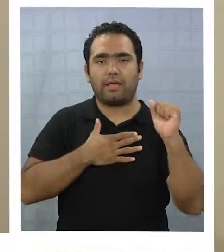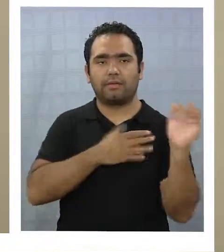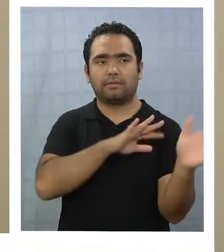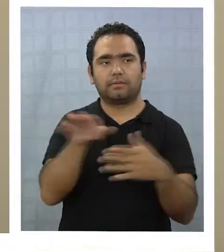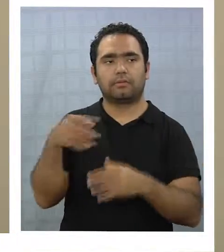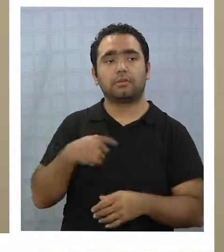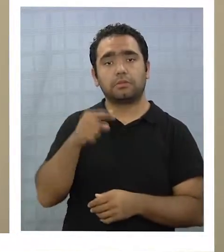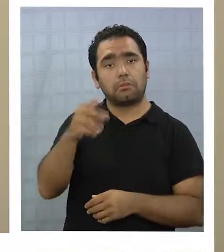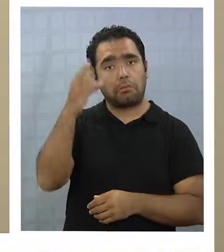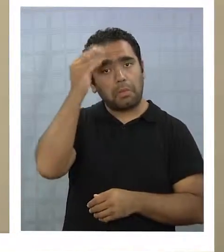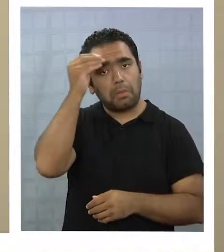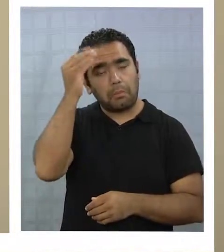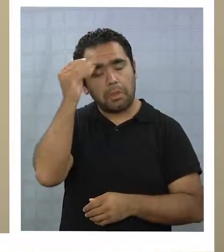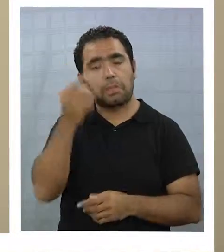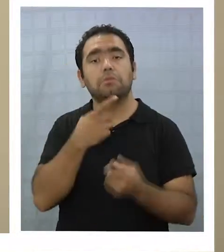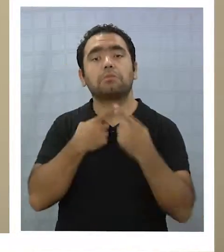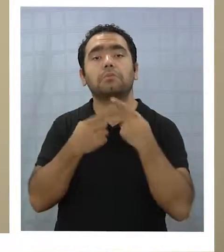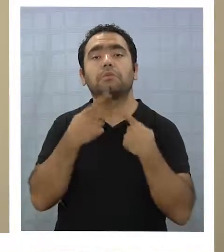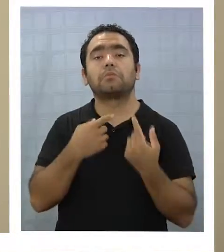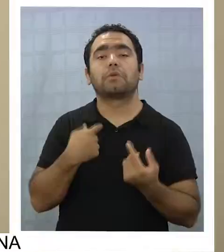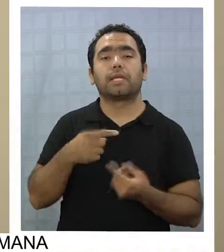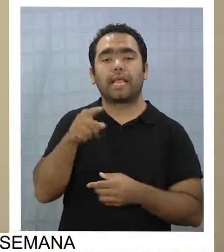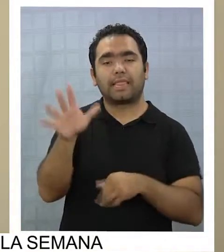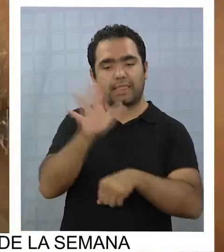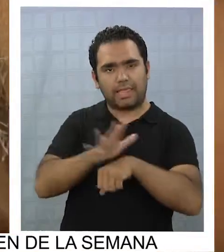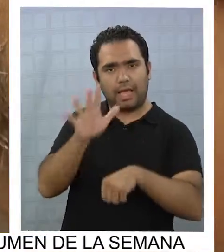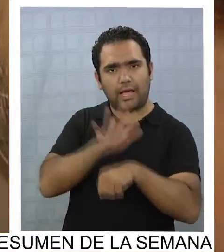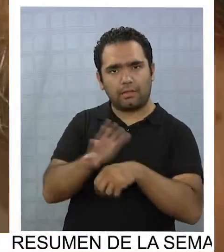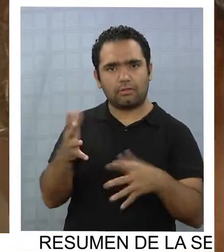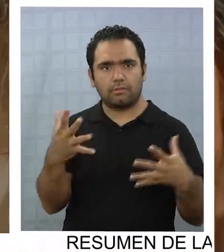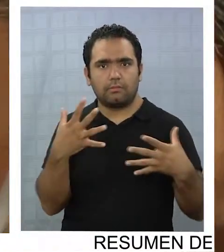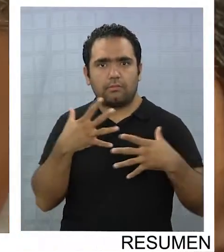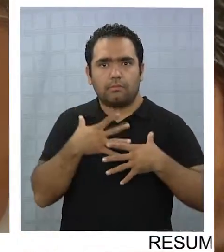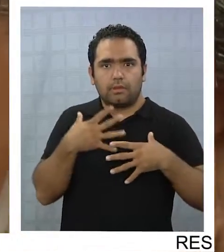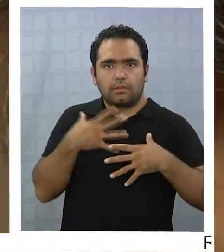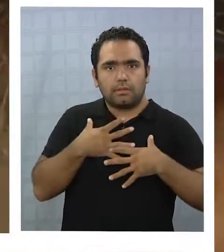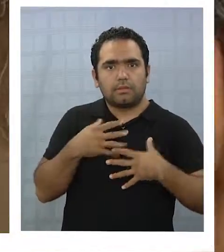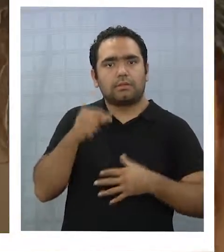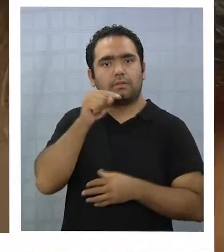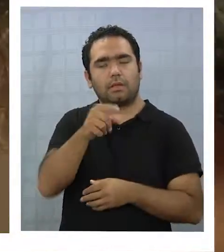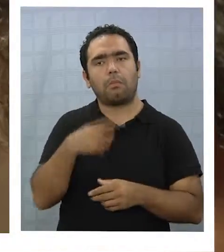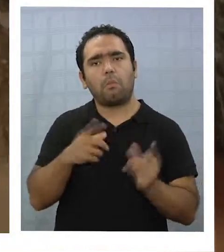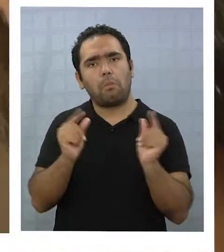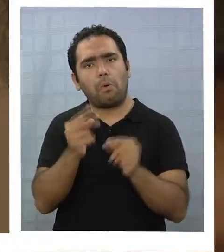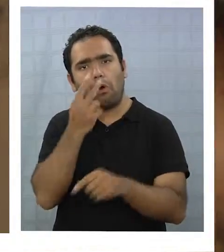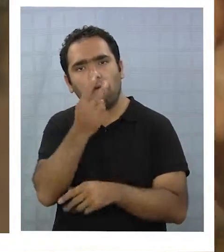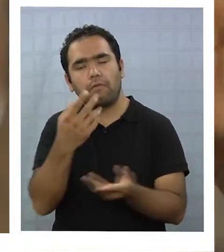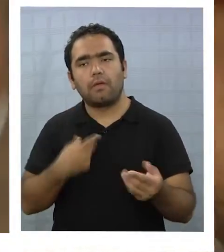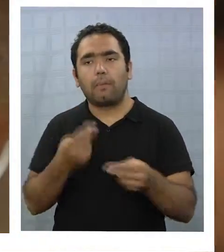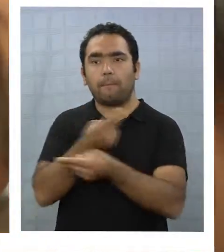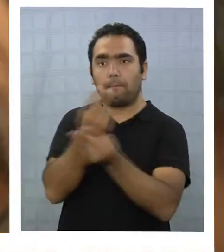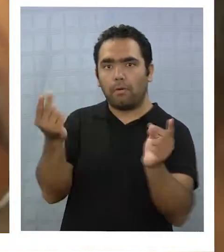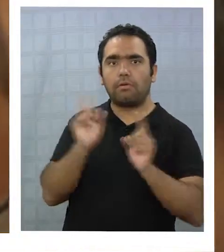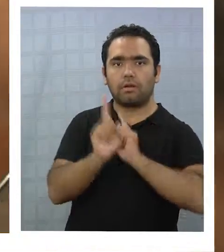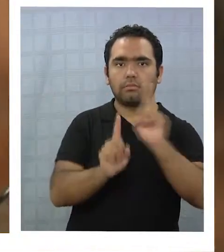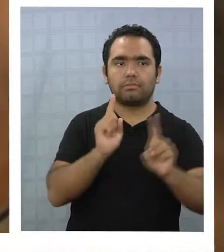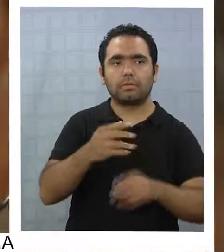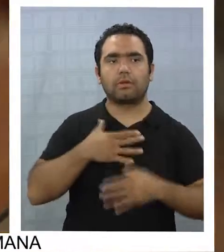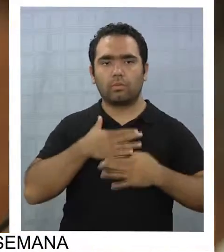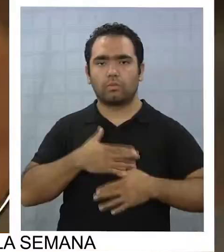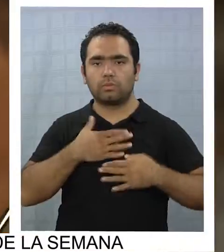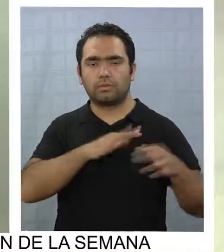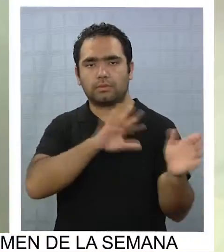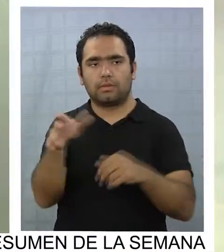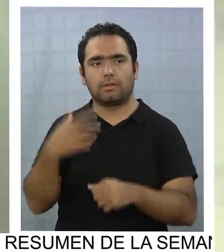el experimento porque es teatro de misterio, de terror, entonces es algo poco visto en Iquique y el público respondió muy bien. La Dan Sabuto